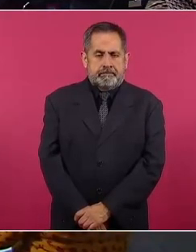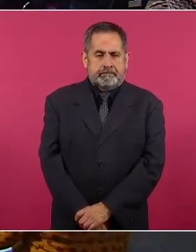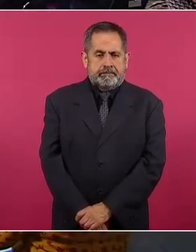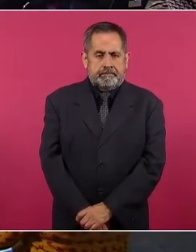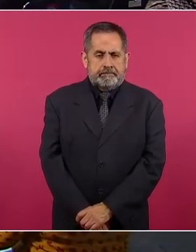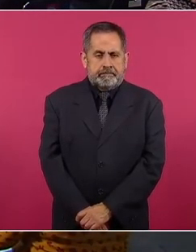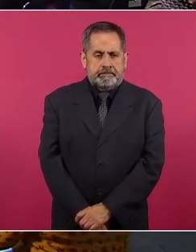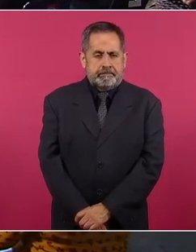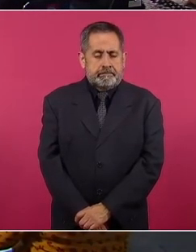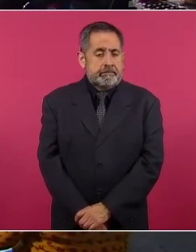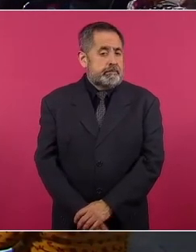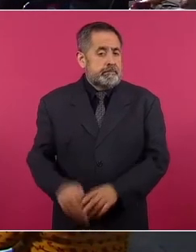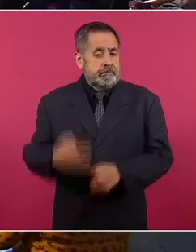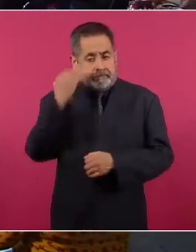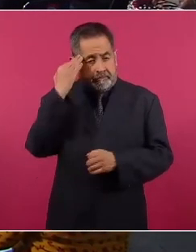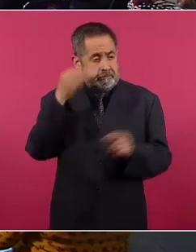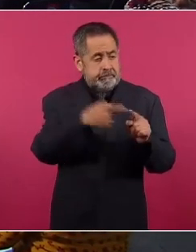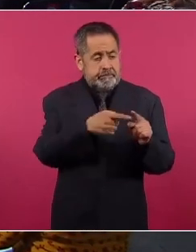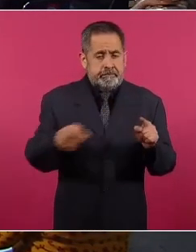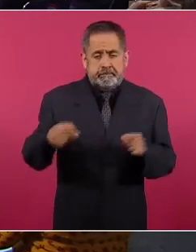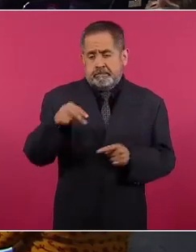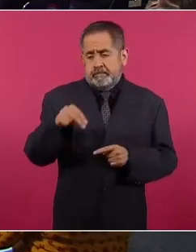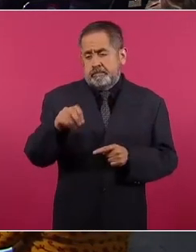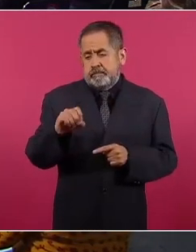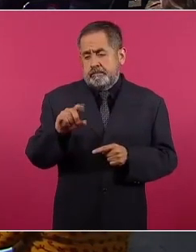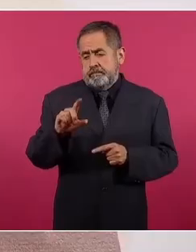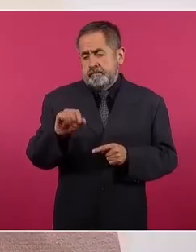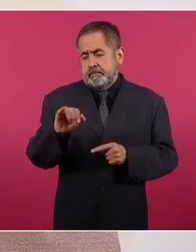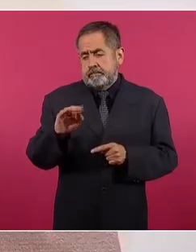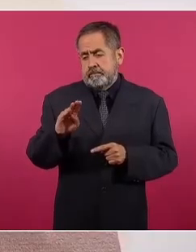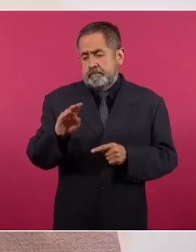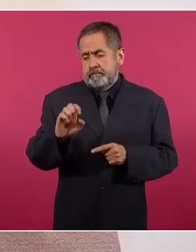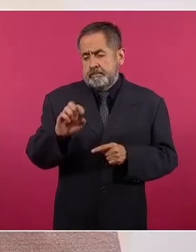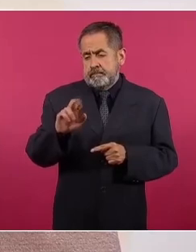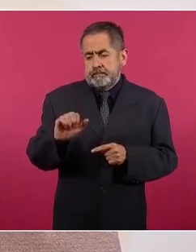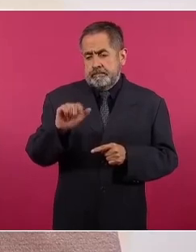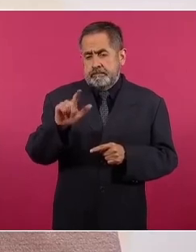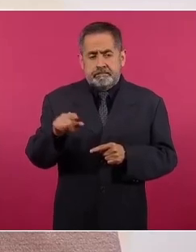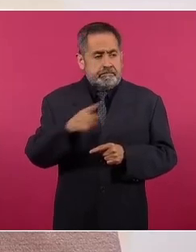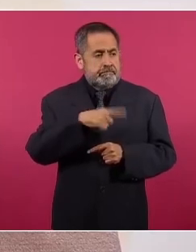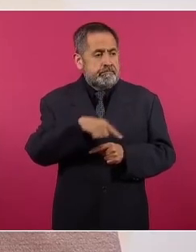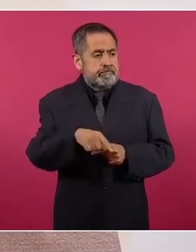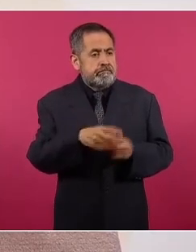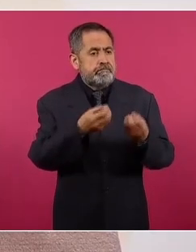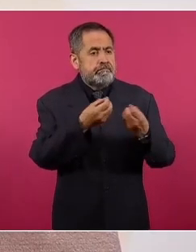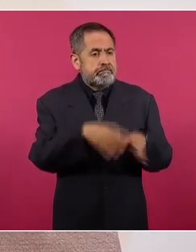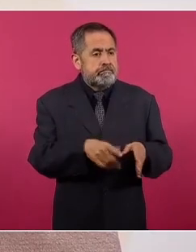Durante todo el periodo neoliberal hubo pérdida